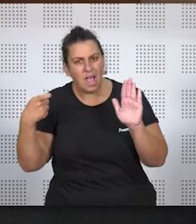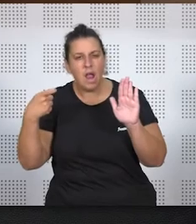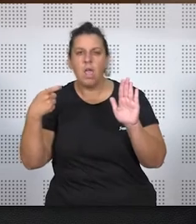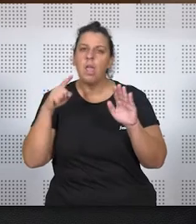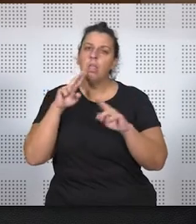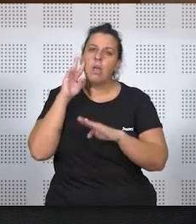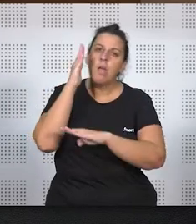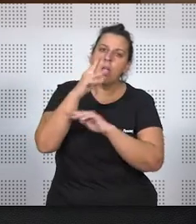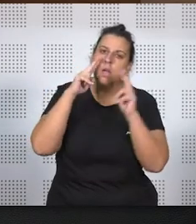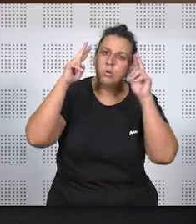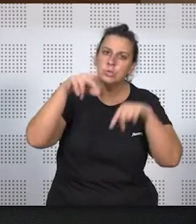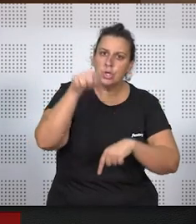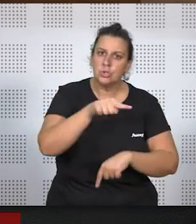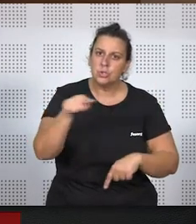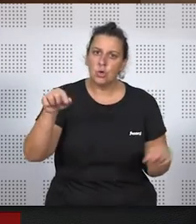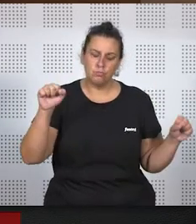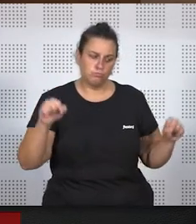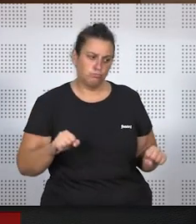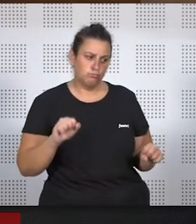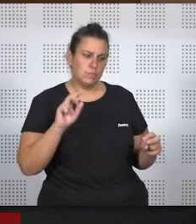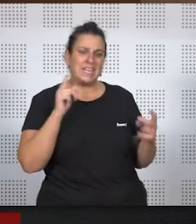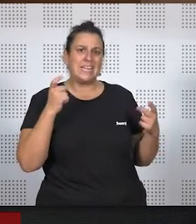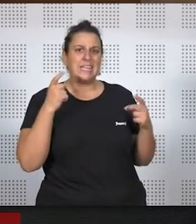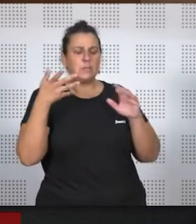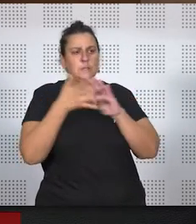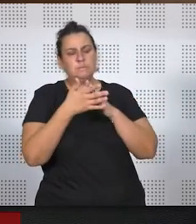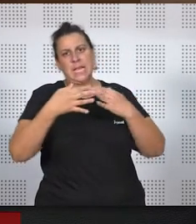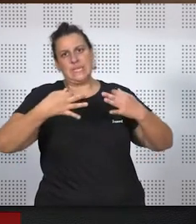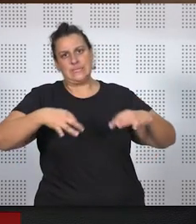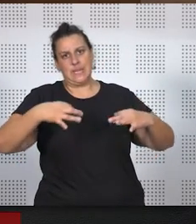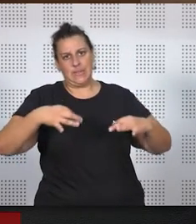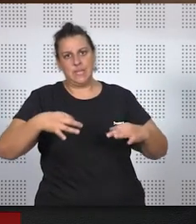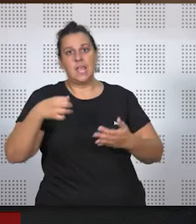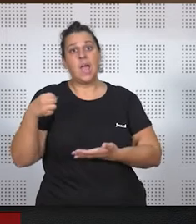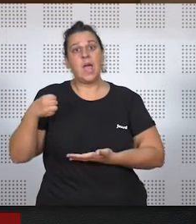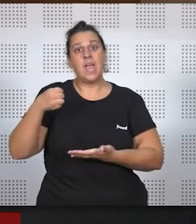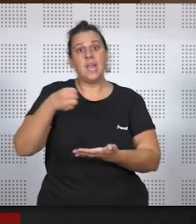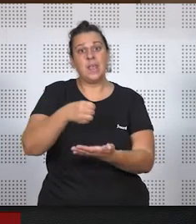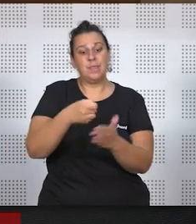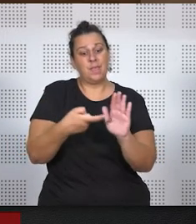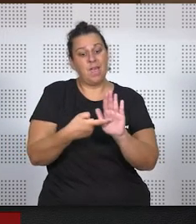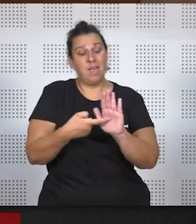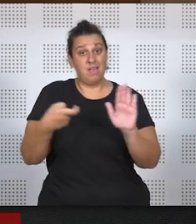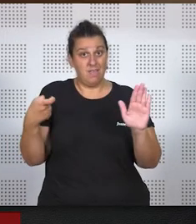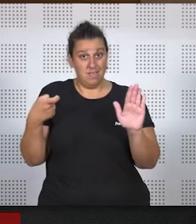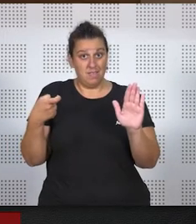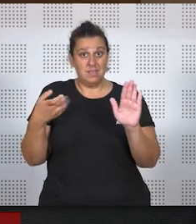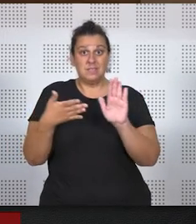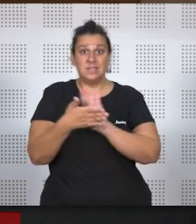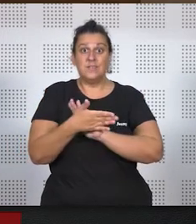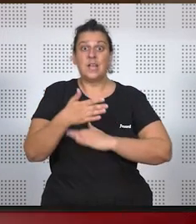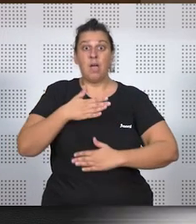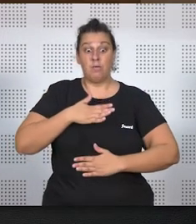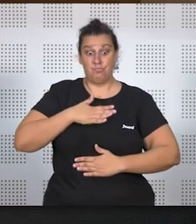Vale, bueno, intentaré explicar de forma sencilla. La desheredación es la privación de la